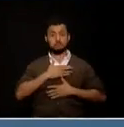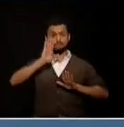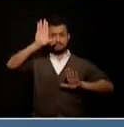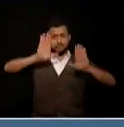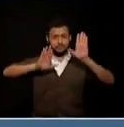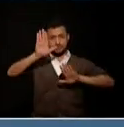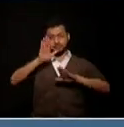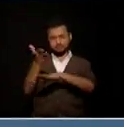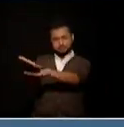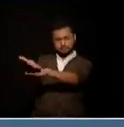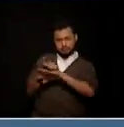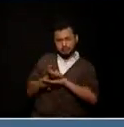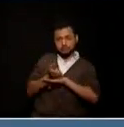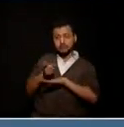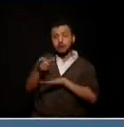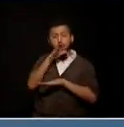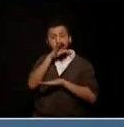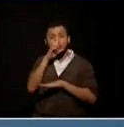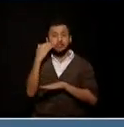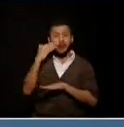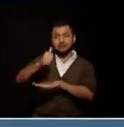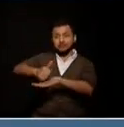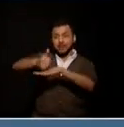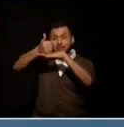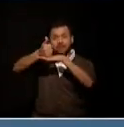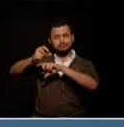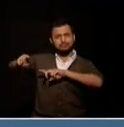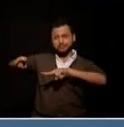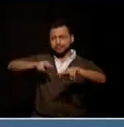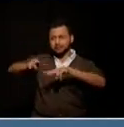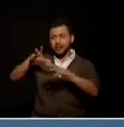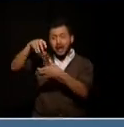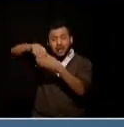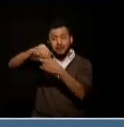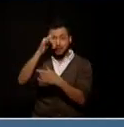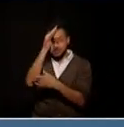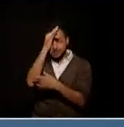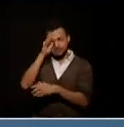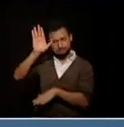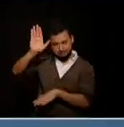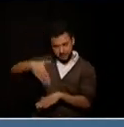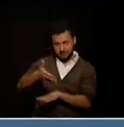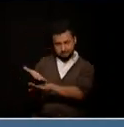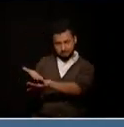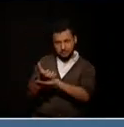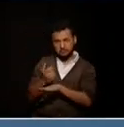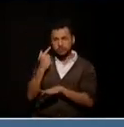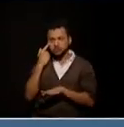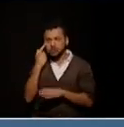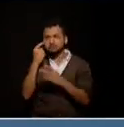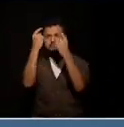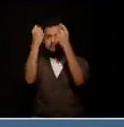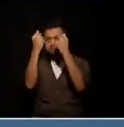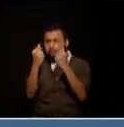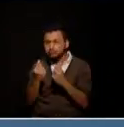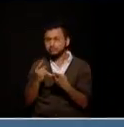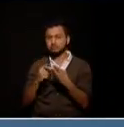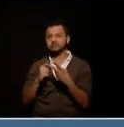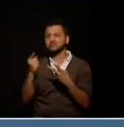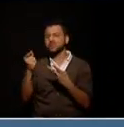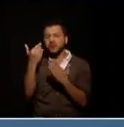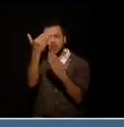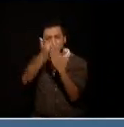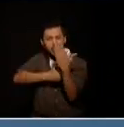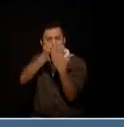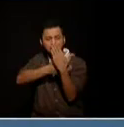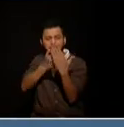director la presencia y las cuentas claras y voy a cortar los tiempos en la auditoría sin control interno cada